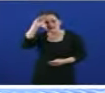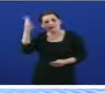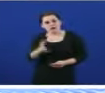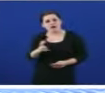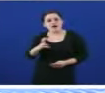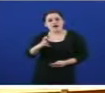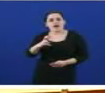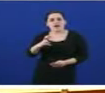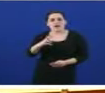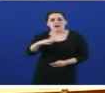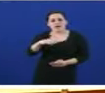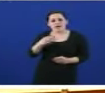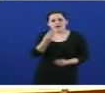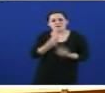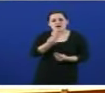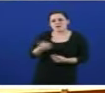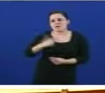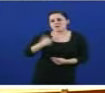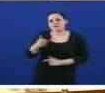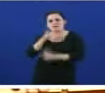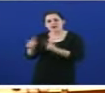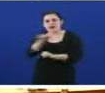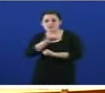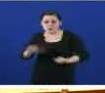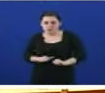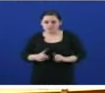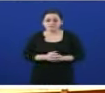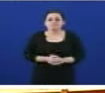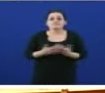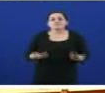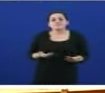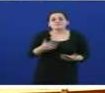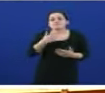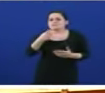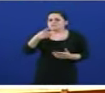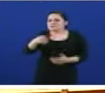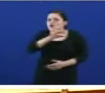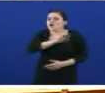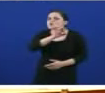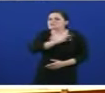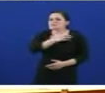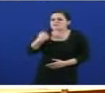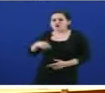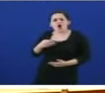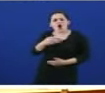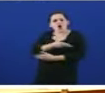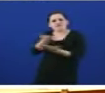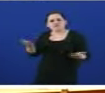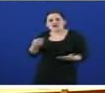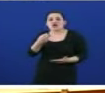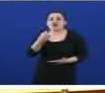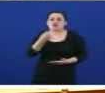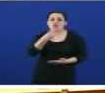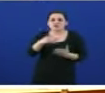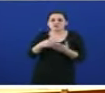viaxe. Pero ben, as cousas, señoría, non van ben. Vostede fiou todo o seu programa económico para o ano